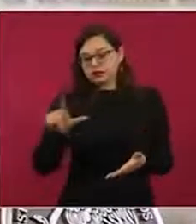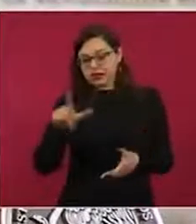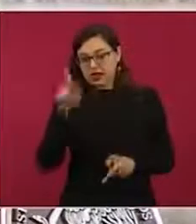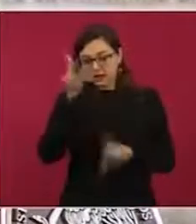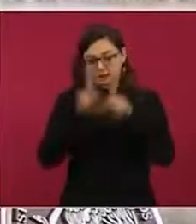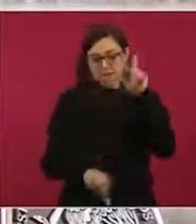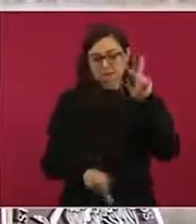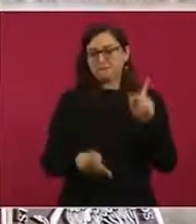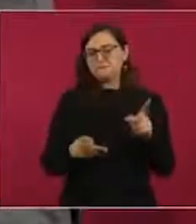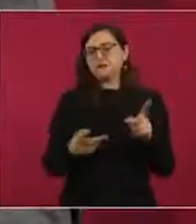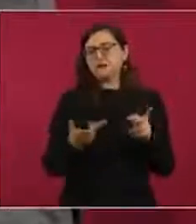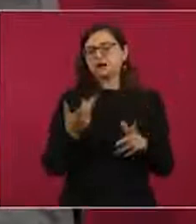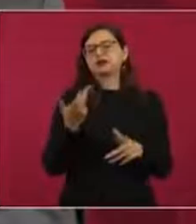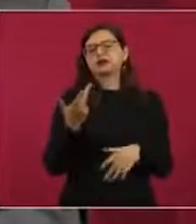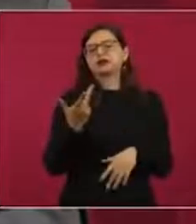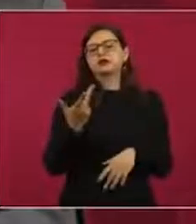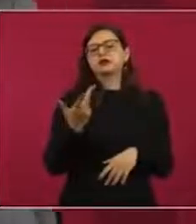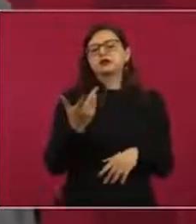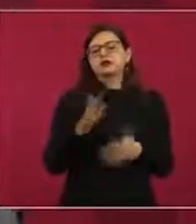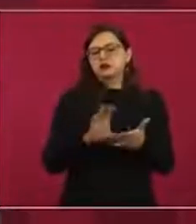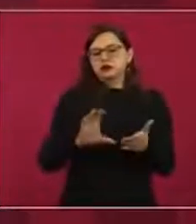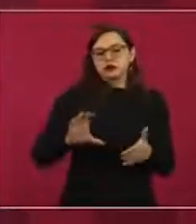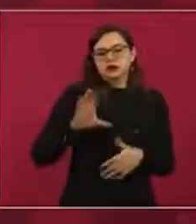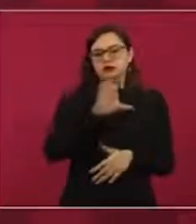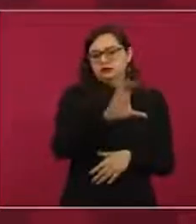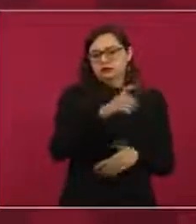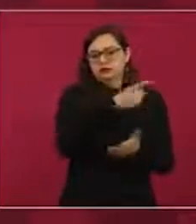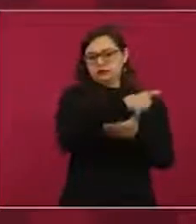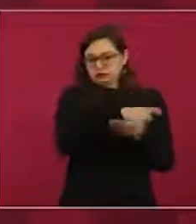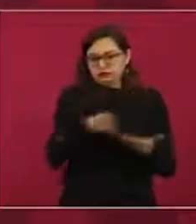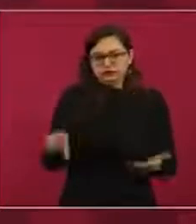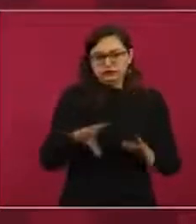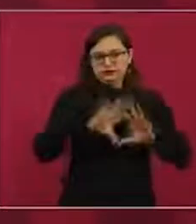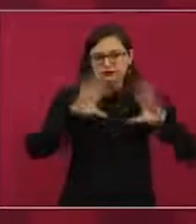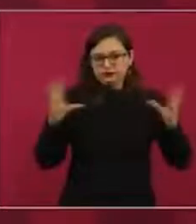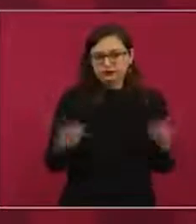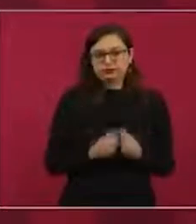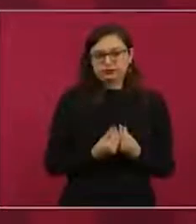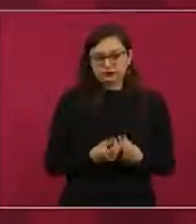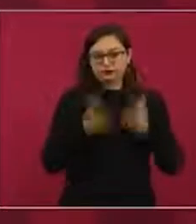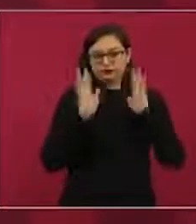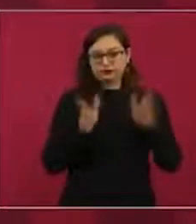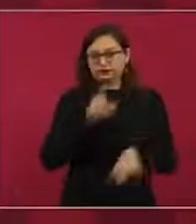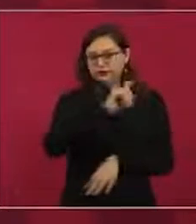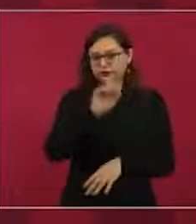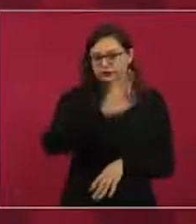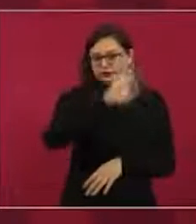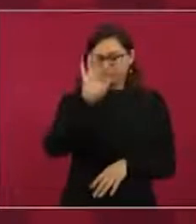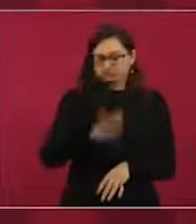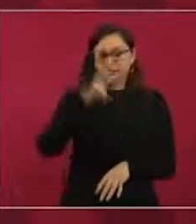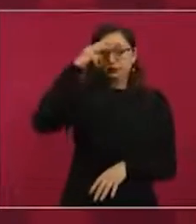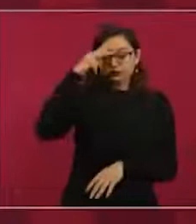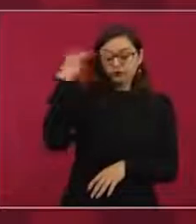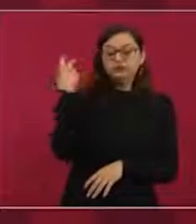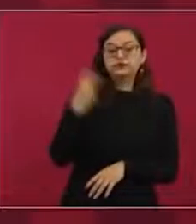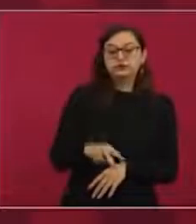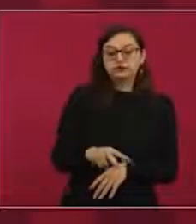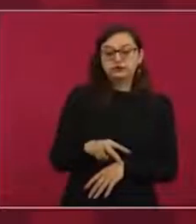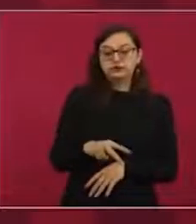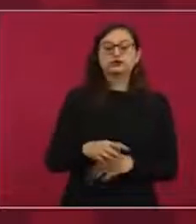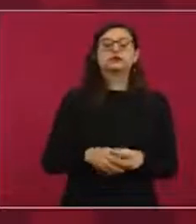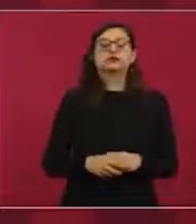faltaba. Ya tenemos esa refinería. Estamos